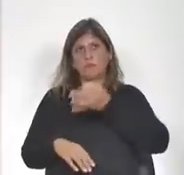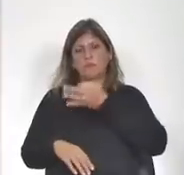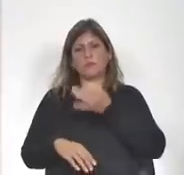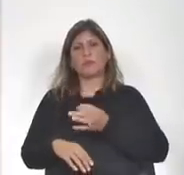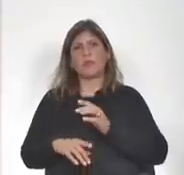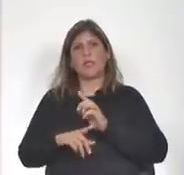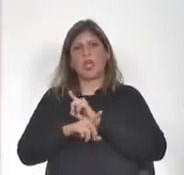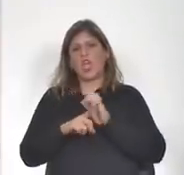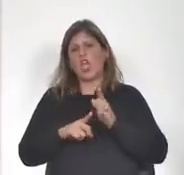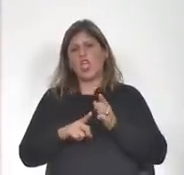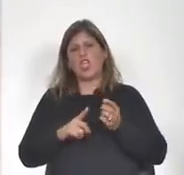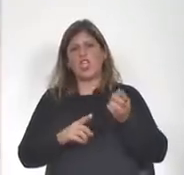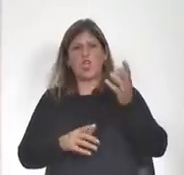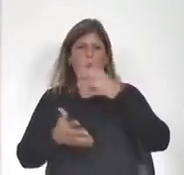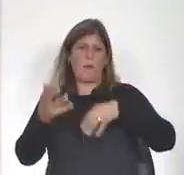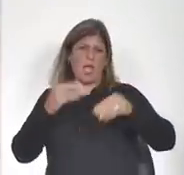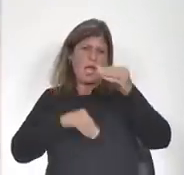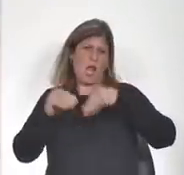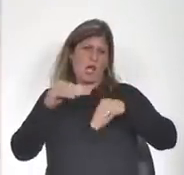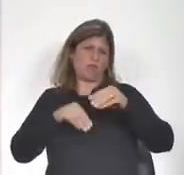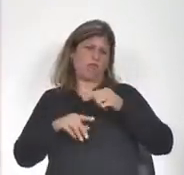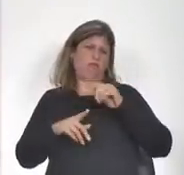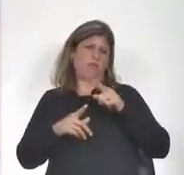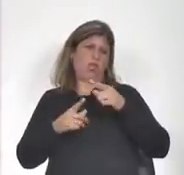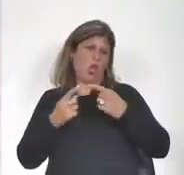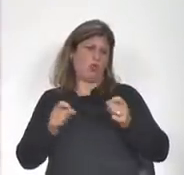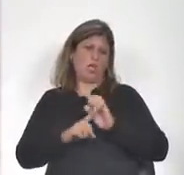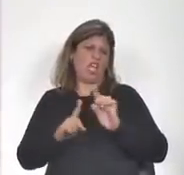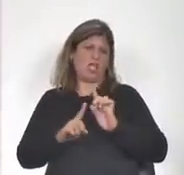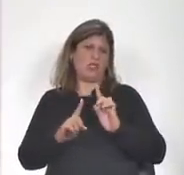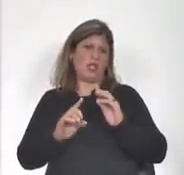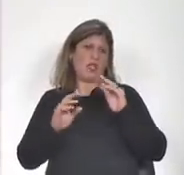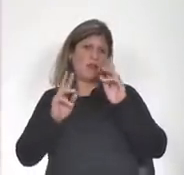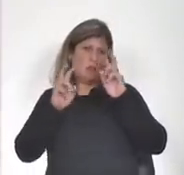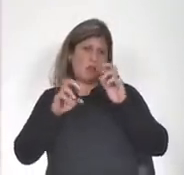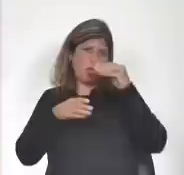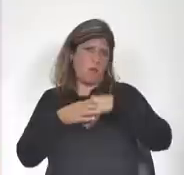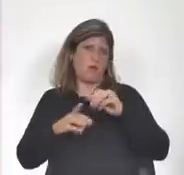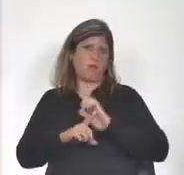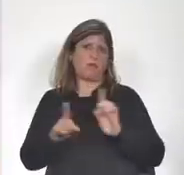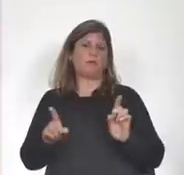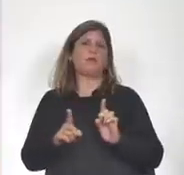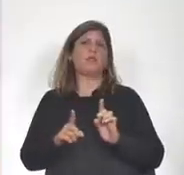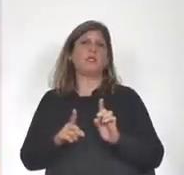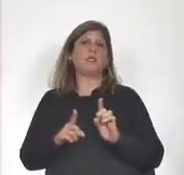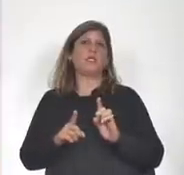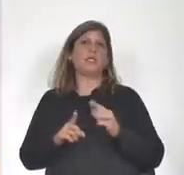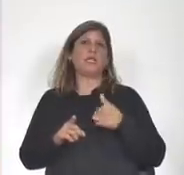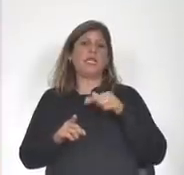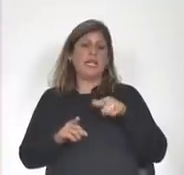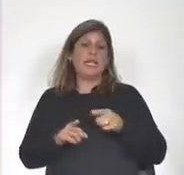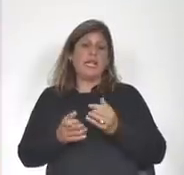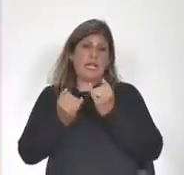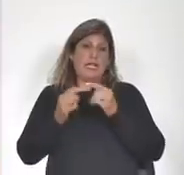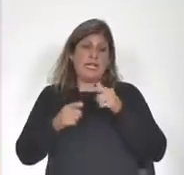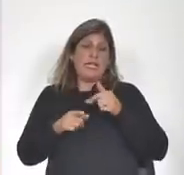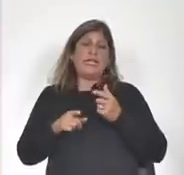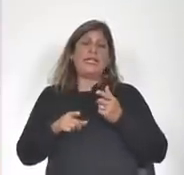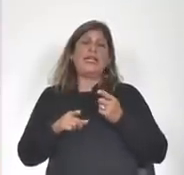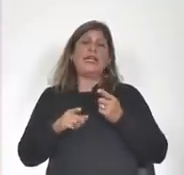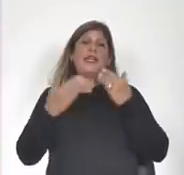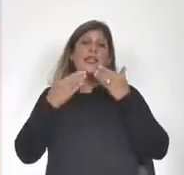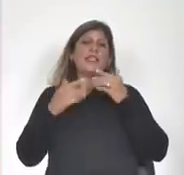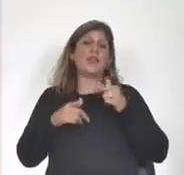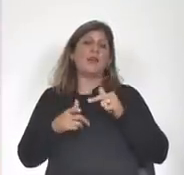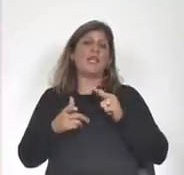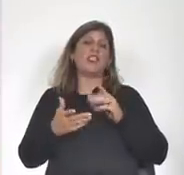ni mezclar cosas que no vienen al caso en la moción de interpelación que presentamos hacíamos